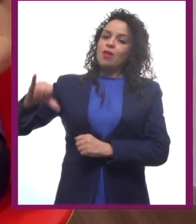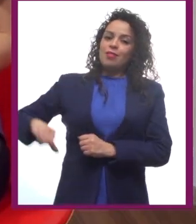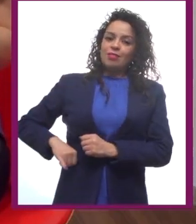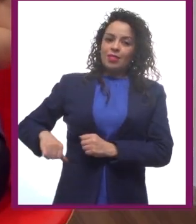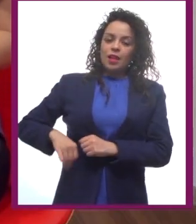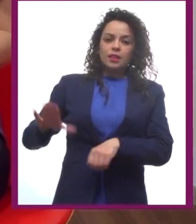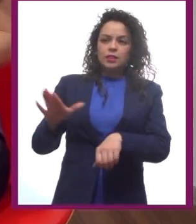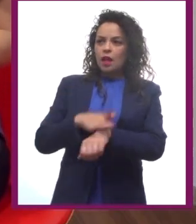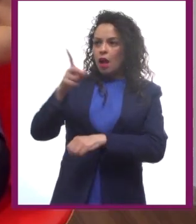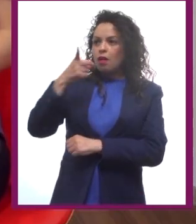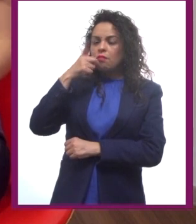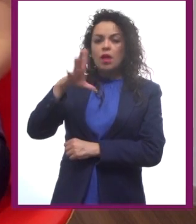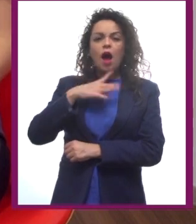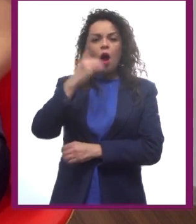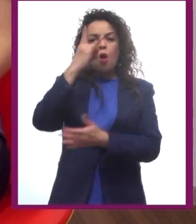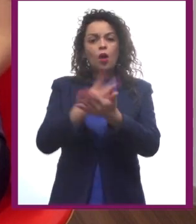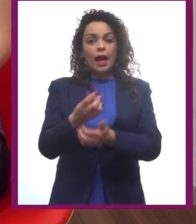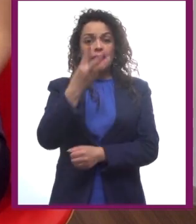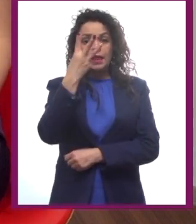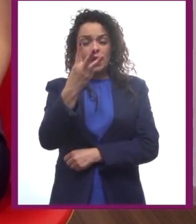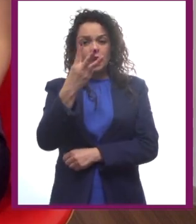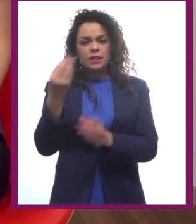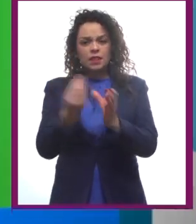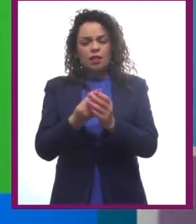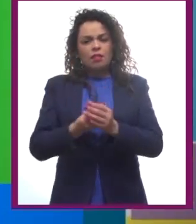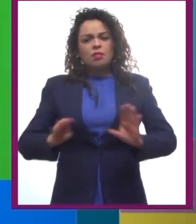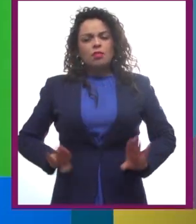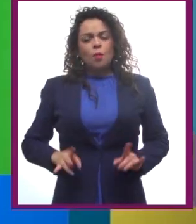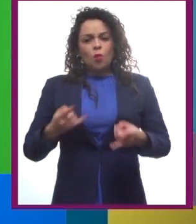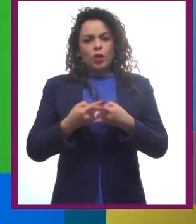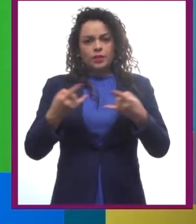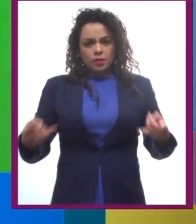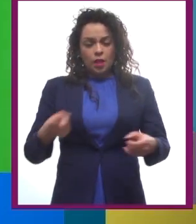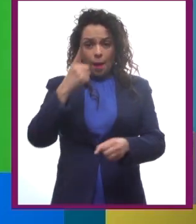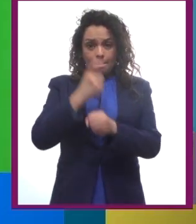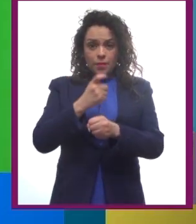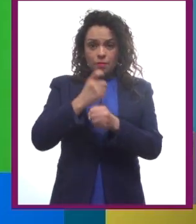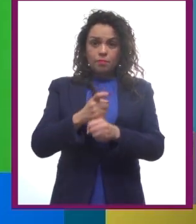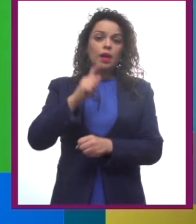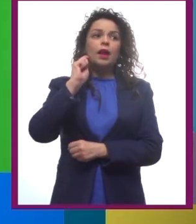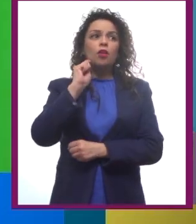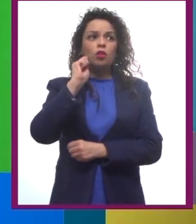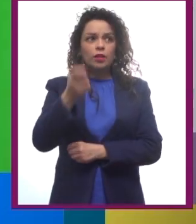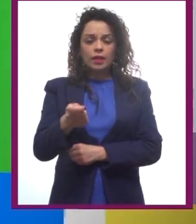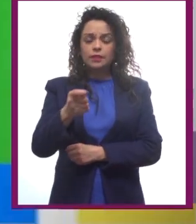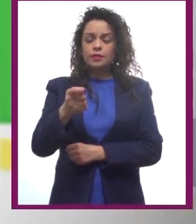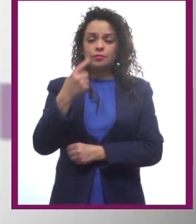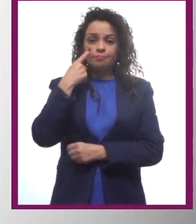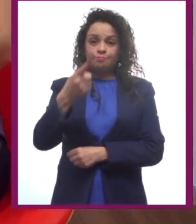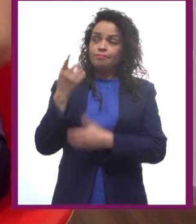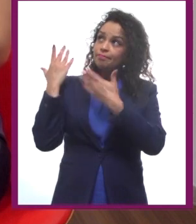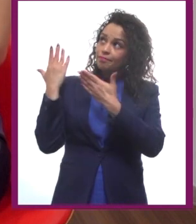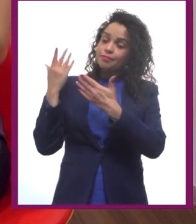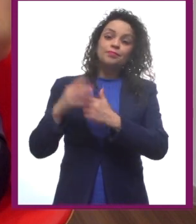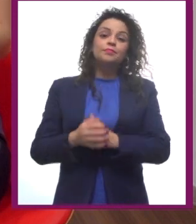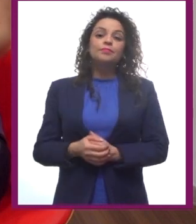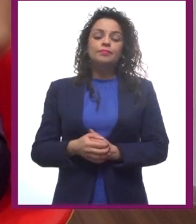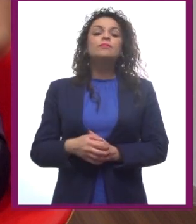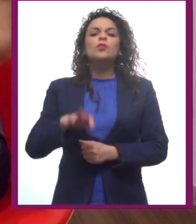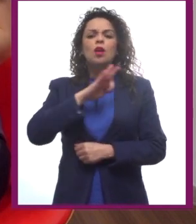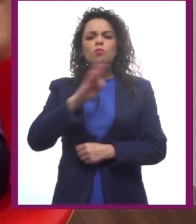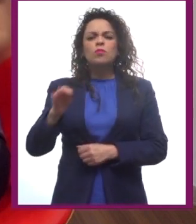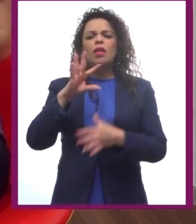que solo hay tres tipos de historias. La primera es el sacrificio por un bien mayor. Podemos hablar aquí de